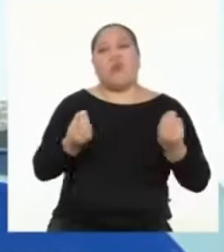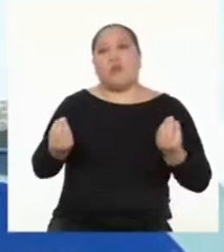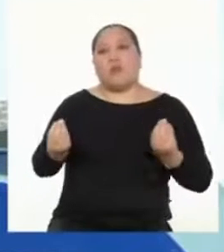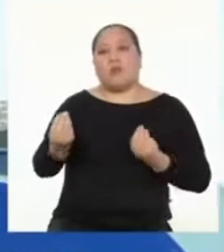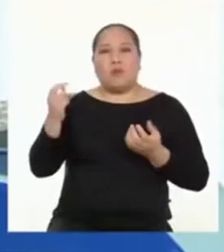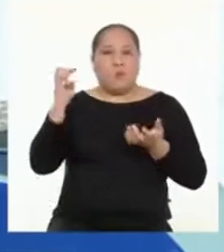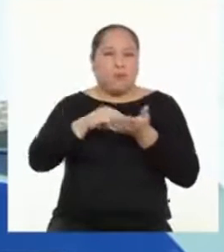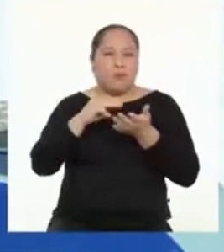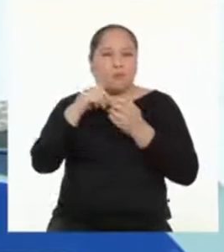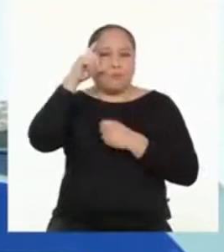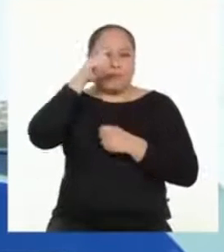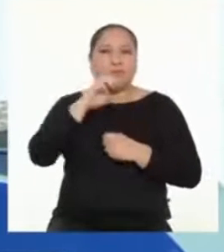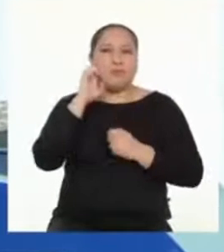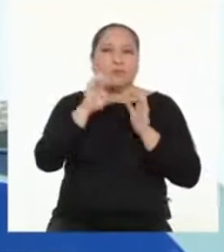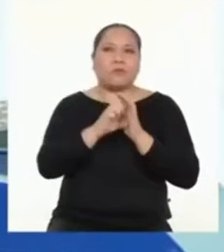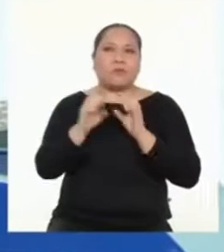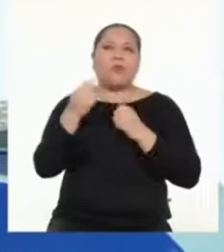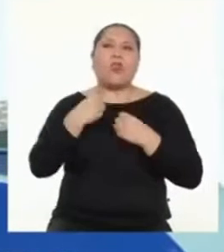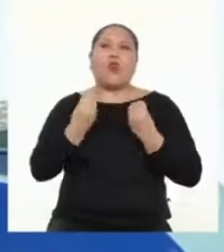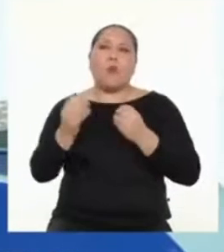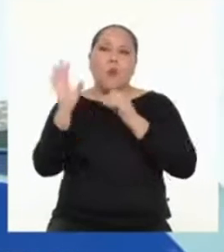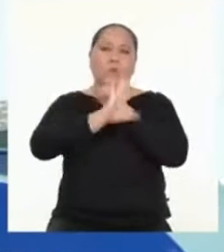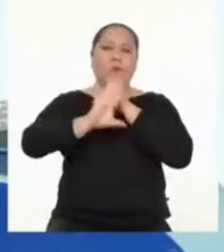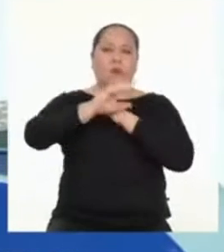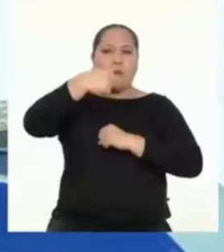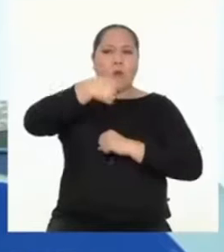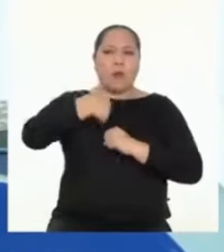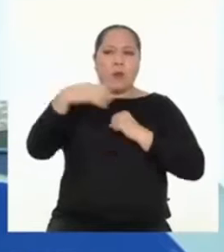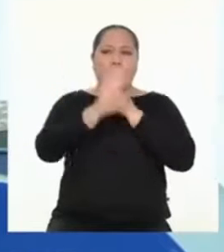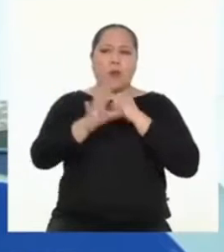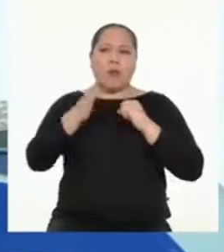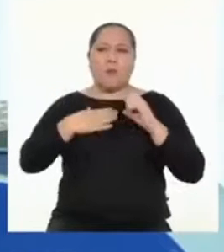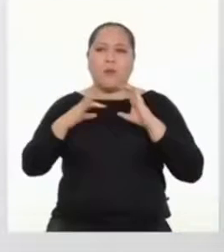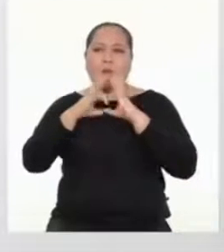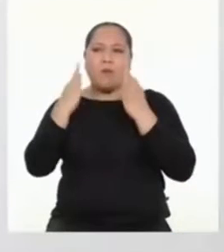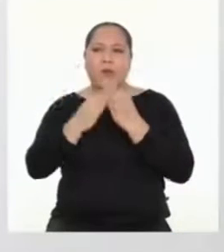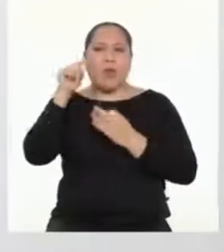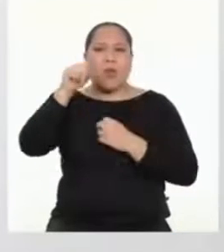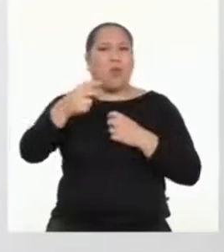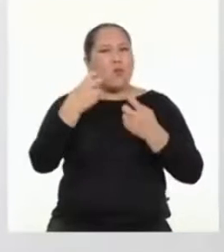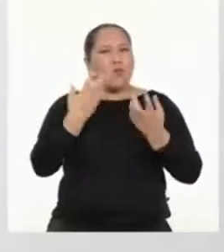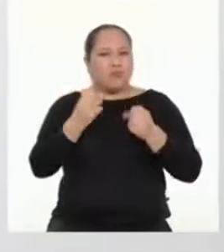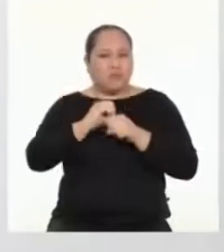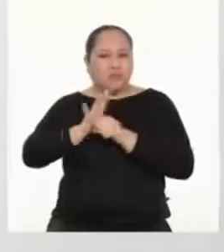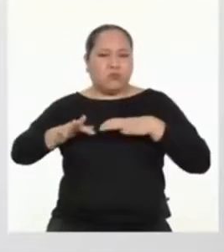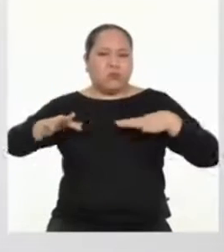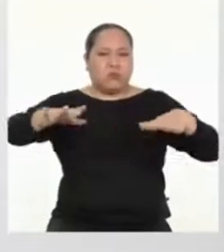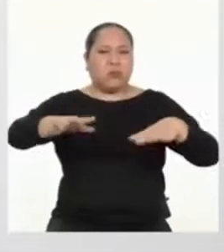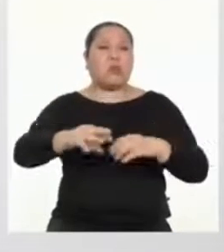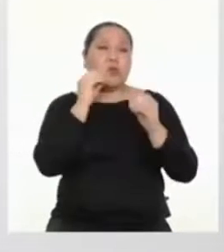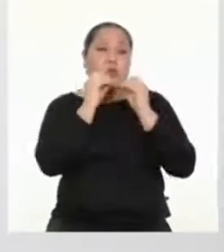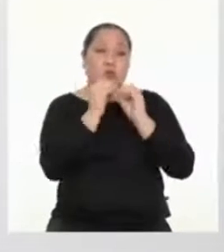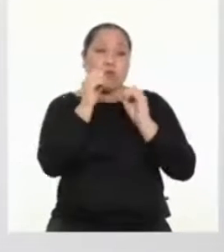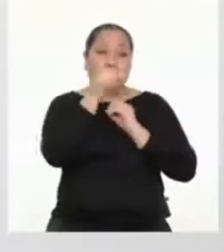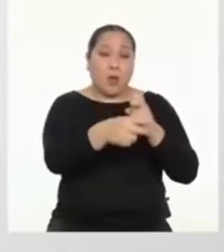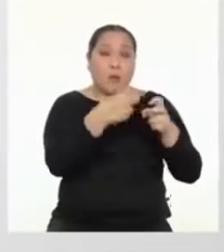serios, como ¿cómo me protejo a mí y a mi familia en medio de una pandemia? Resolver problemas y tomar